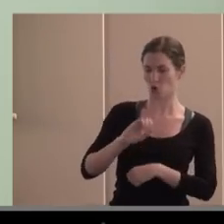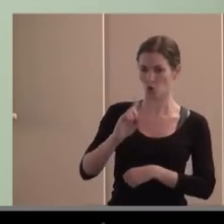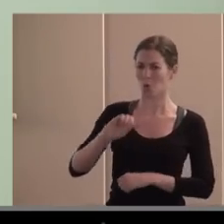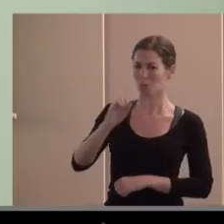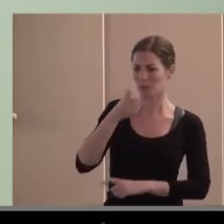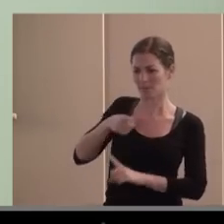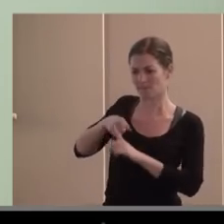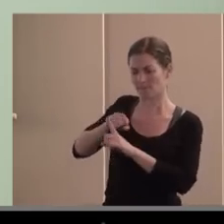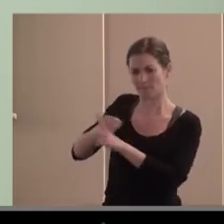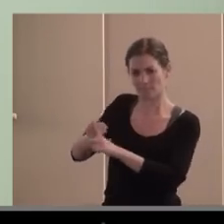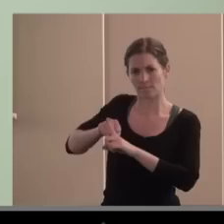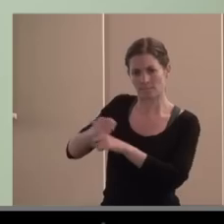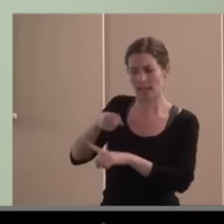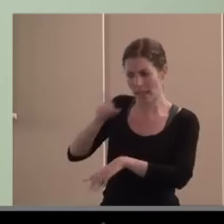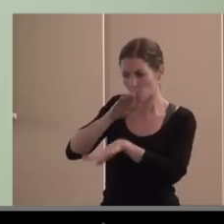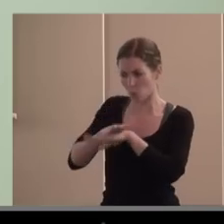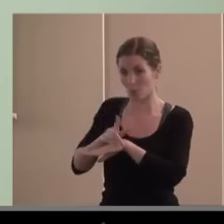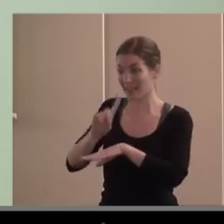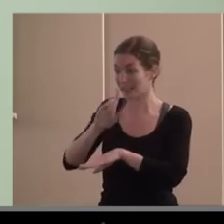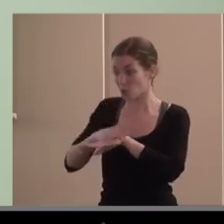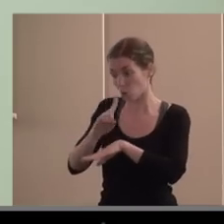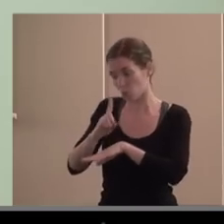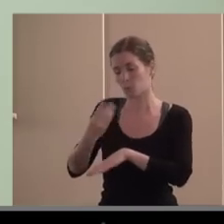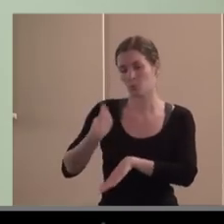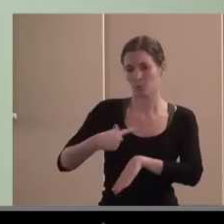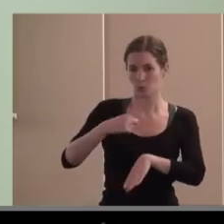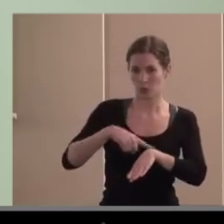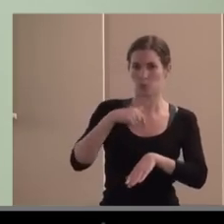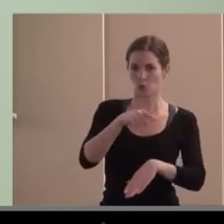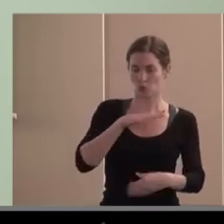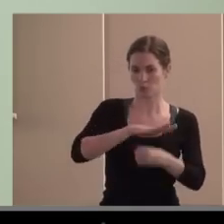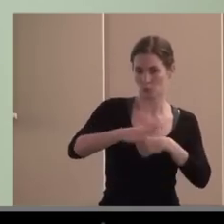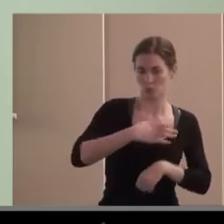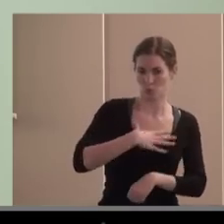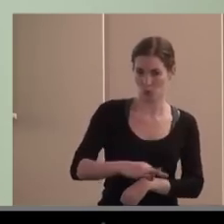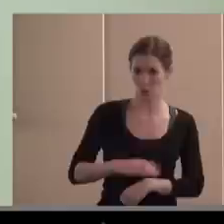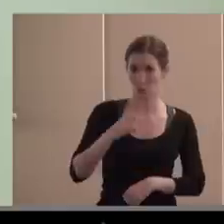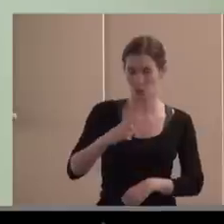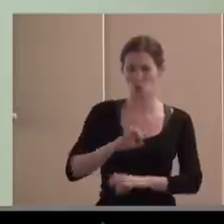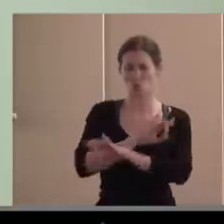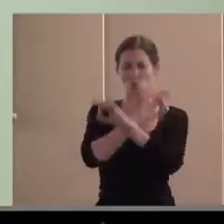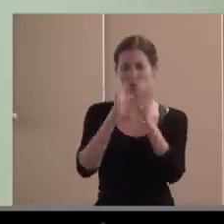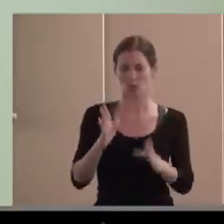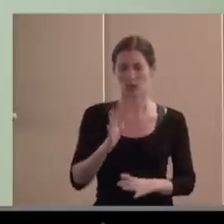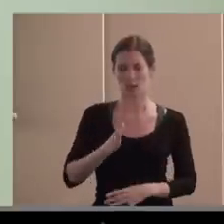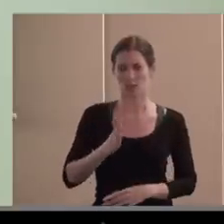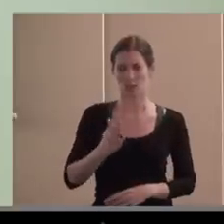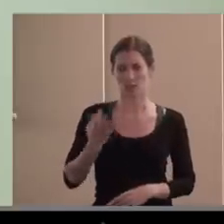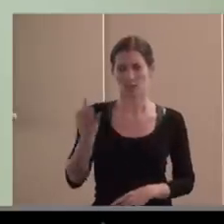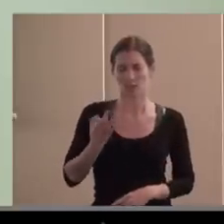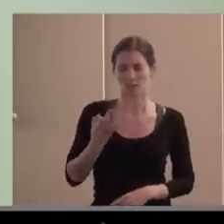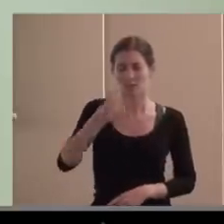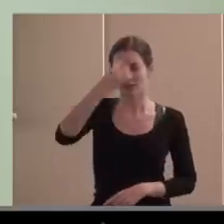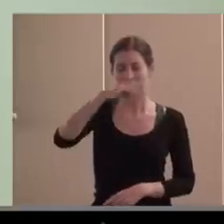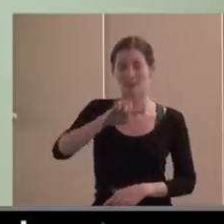no lo cumple, pues yo también voy a acompañar en ese proceso. Pero no olvidemos dónde está, digo, muchos de los servicios